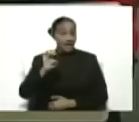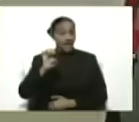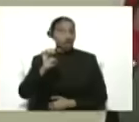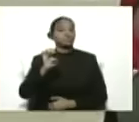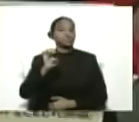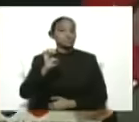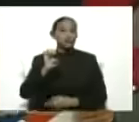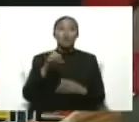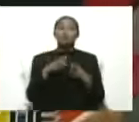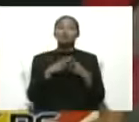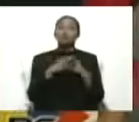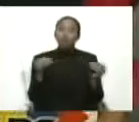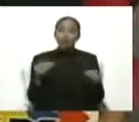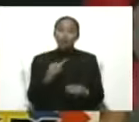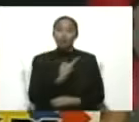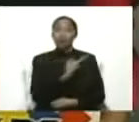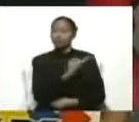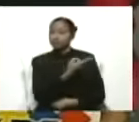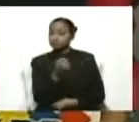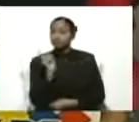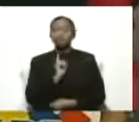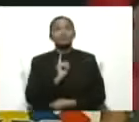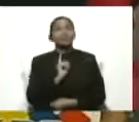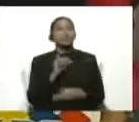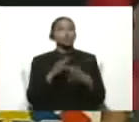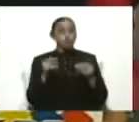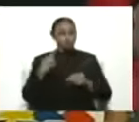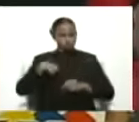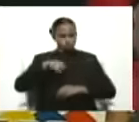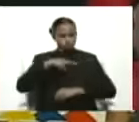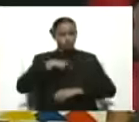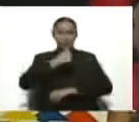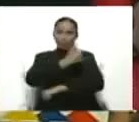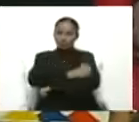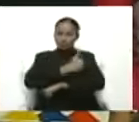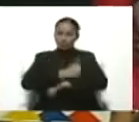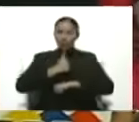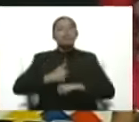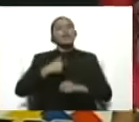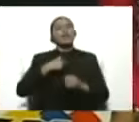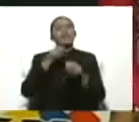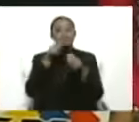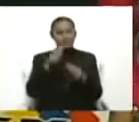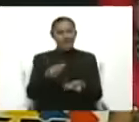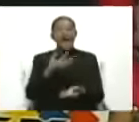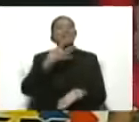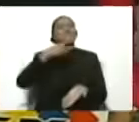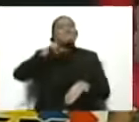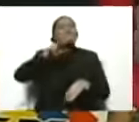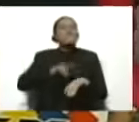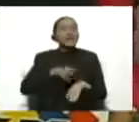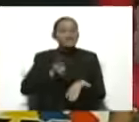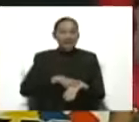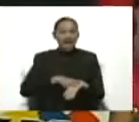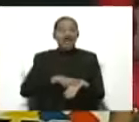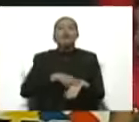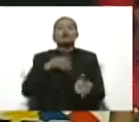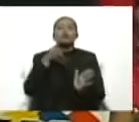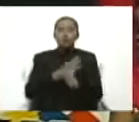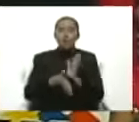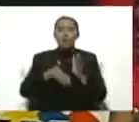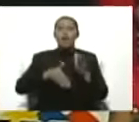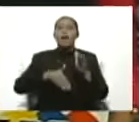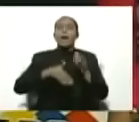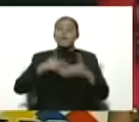están todos y todas los rectores que le damos fe a ustedes y garantía de que este va a ser un proceso